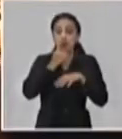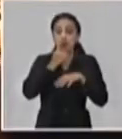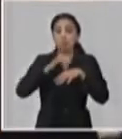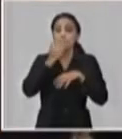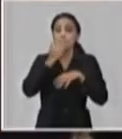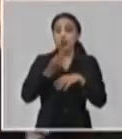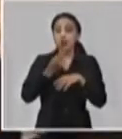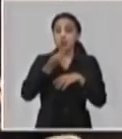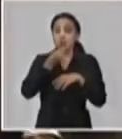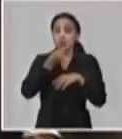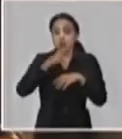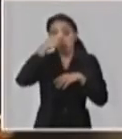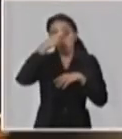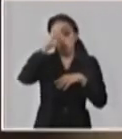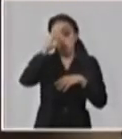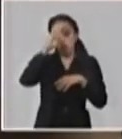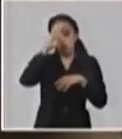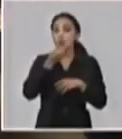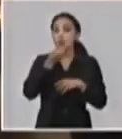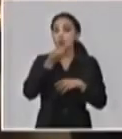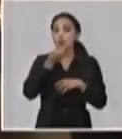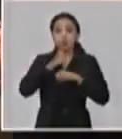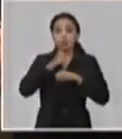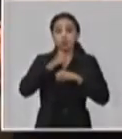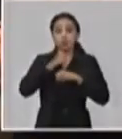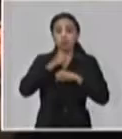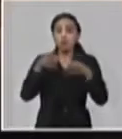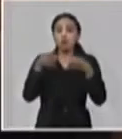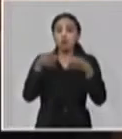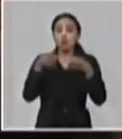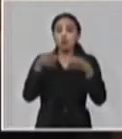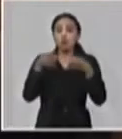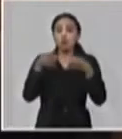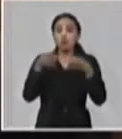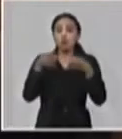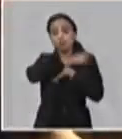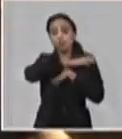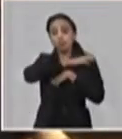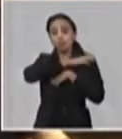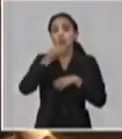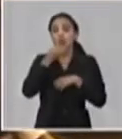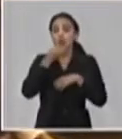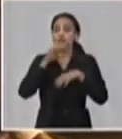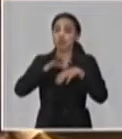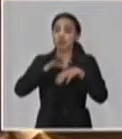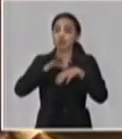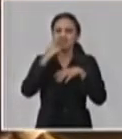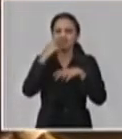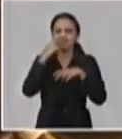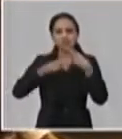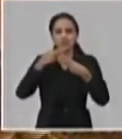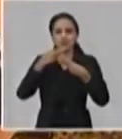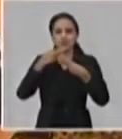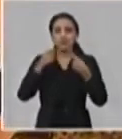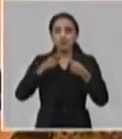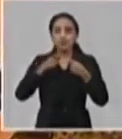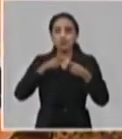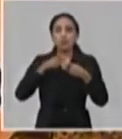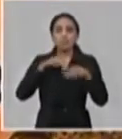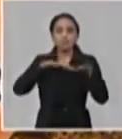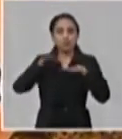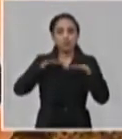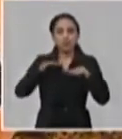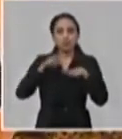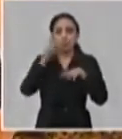contaminar o logra prepararse dentro de un grupo poblacional. Por lo tanto, hay preparación, hay conocimiento de los médicos,